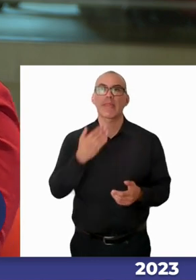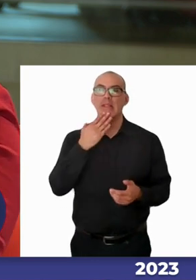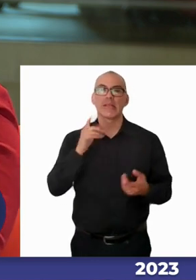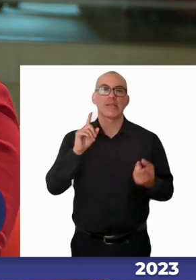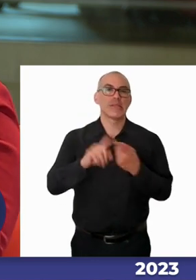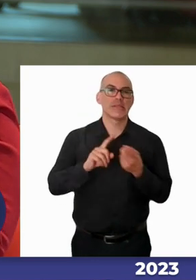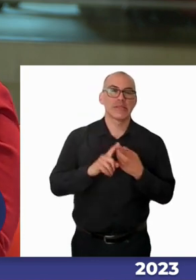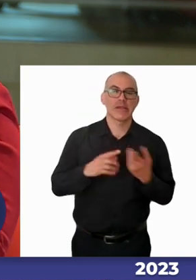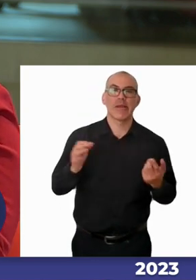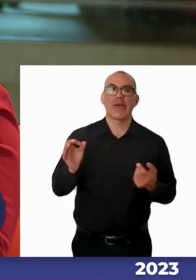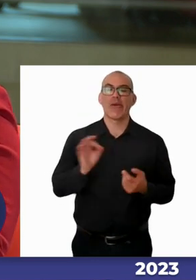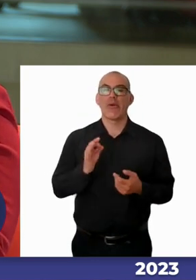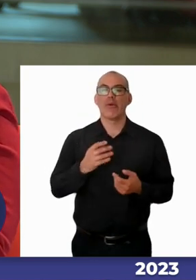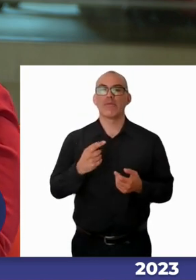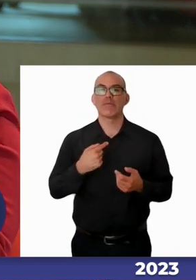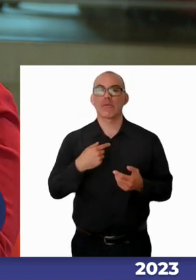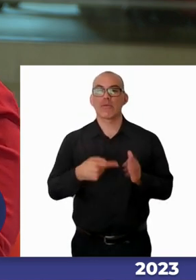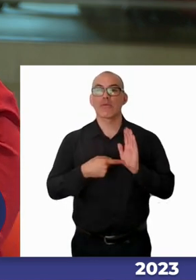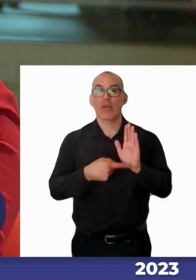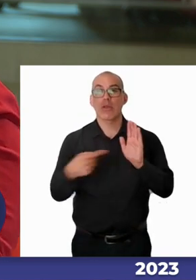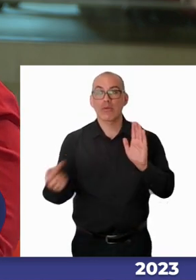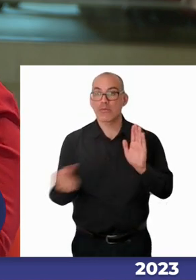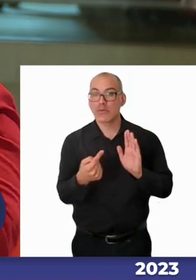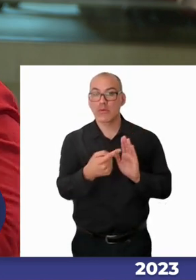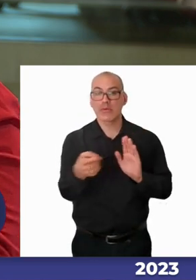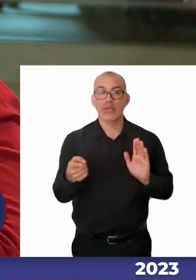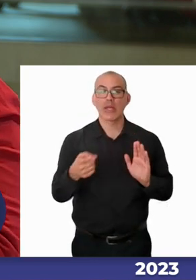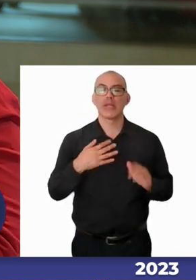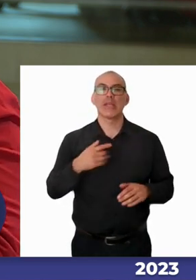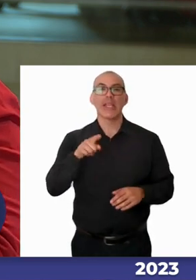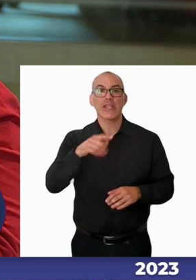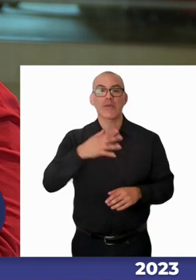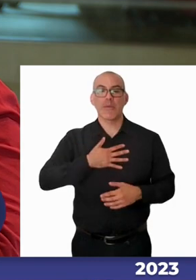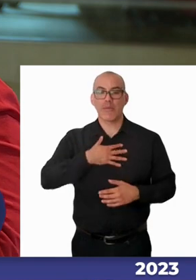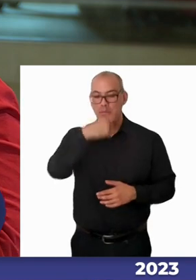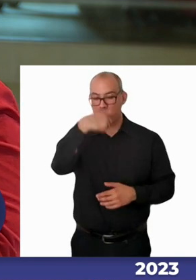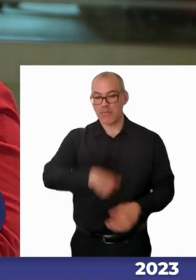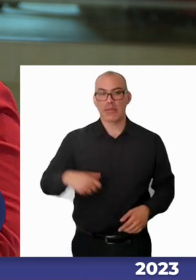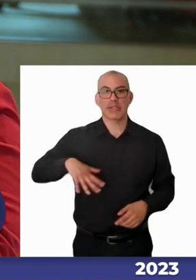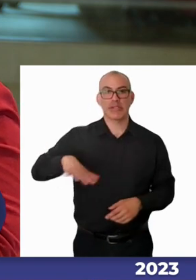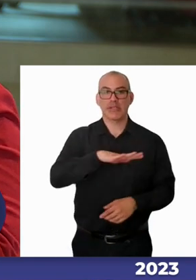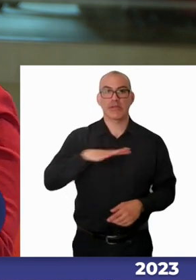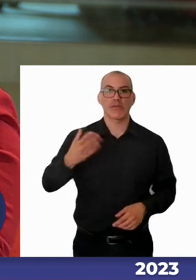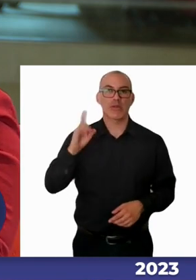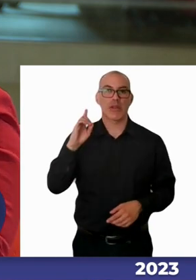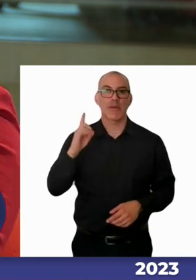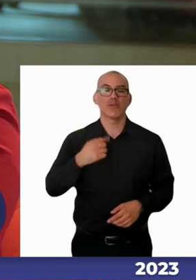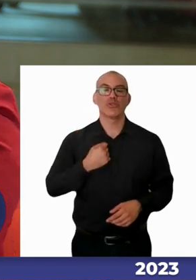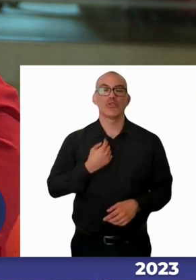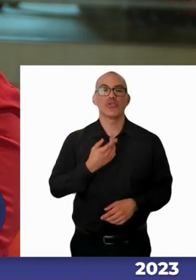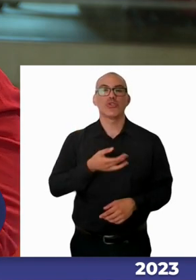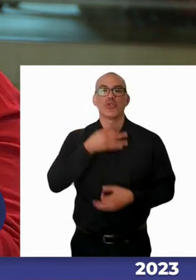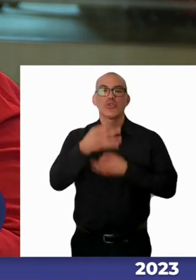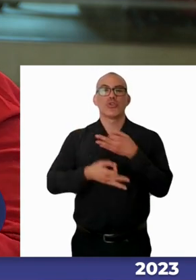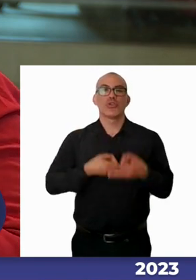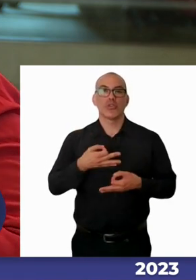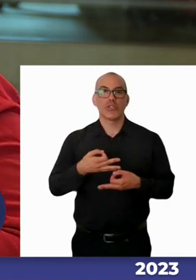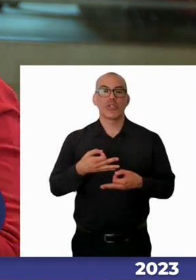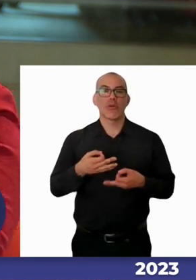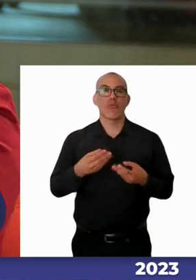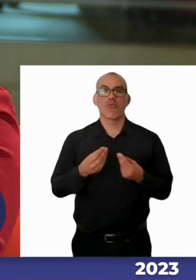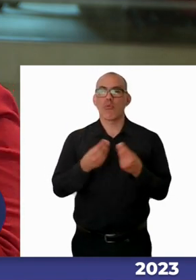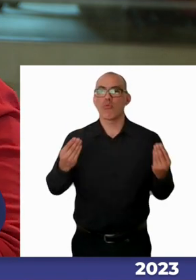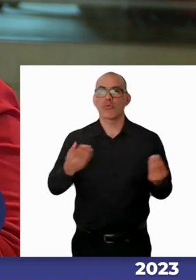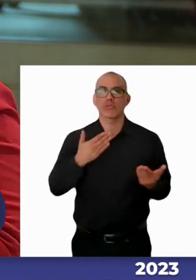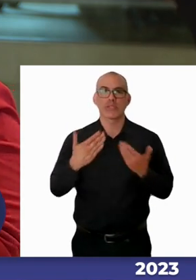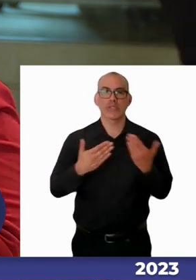indicar es lo más importante entonces para mí como persona en situación de discapacidad considero que si bien hay muchos diálogos no